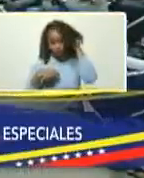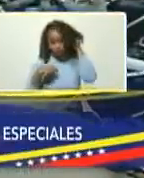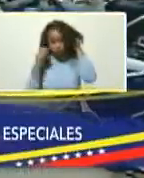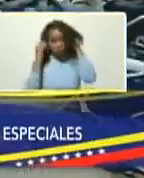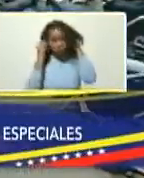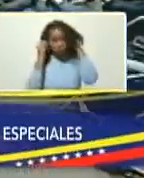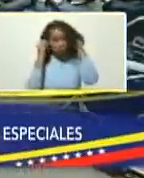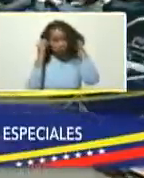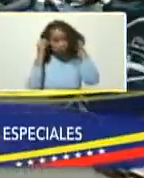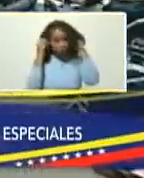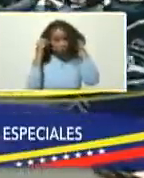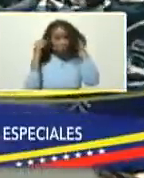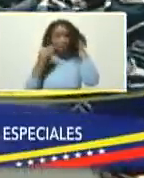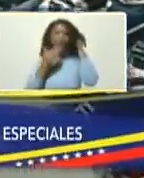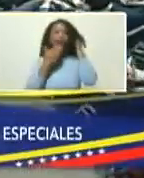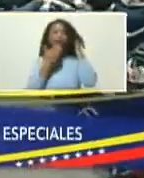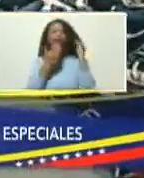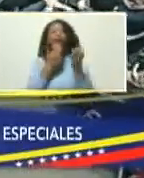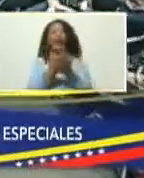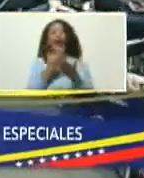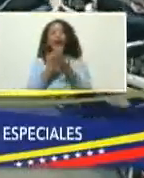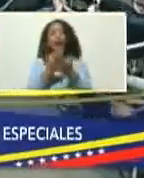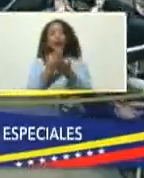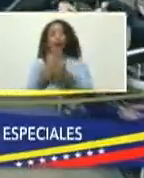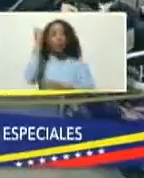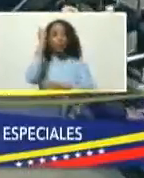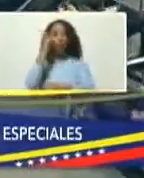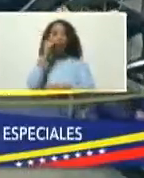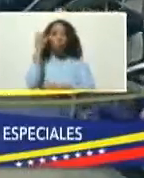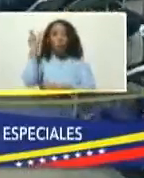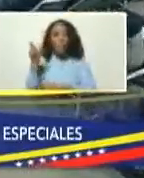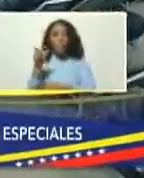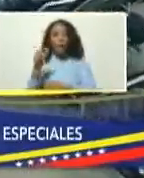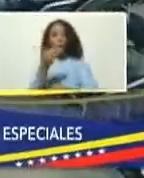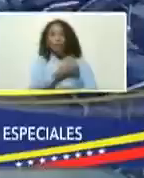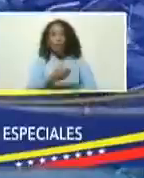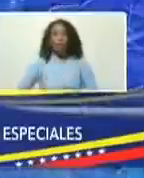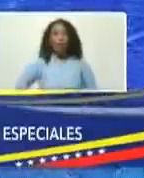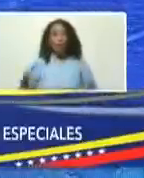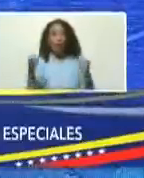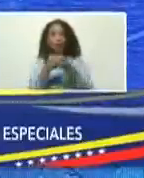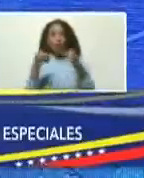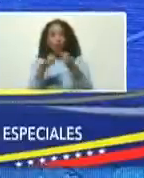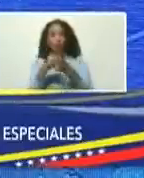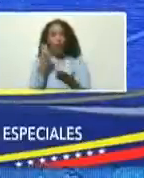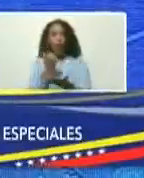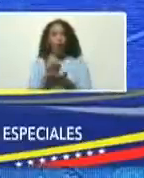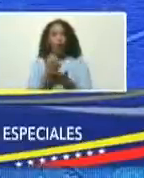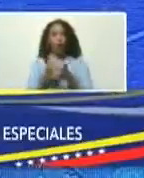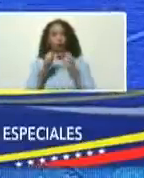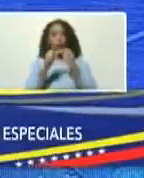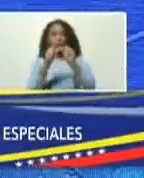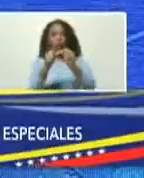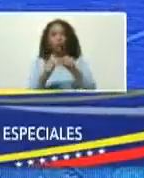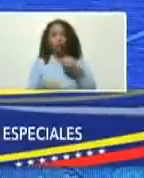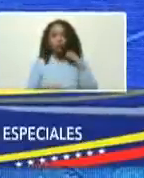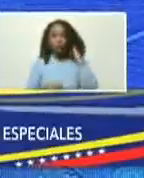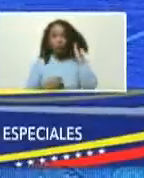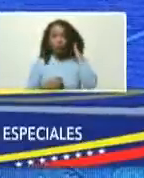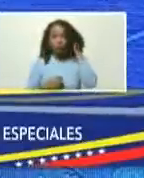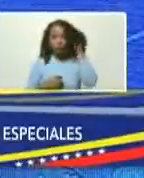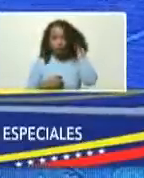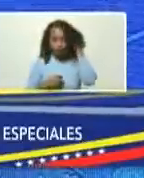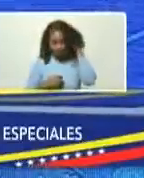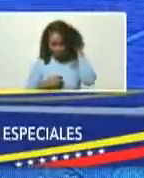Agradecido, diputado Jesús Faría, presidente de la Comisión Permanente de Economía de la